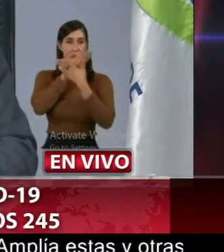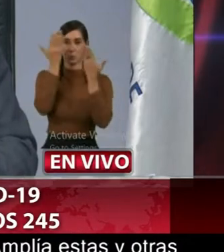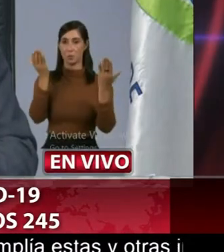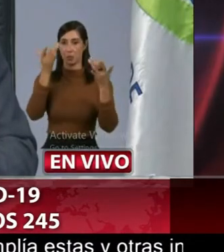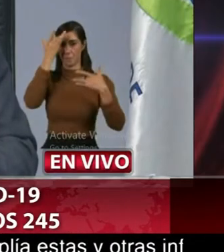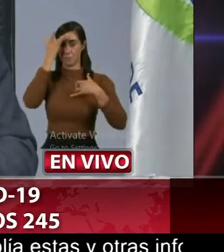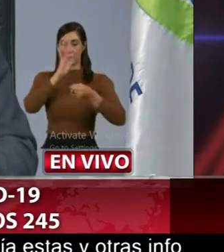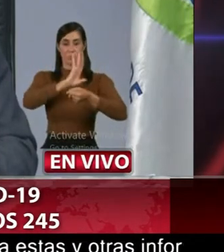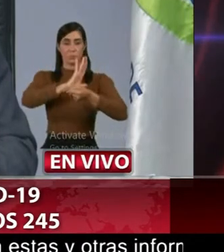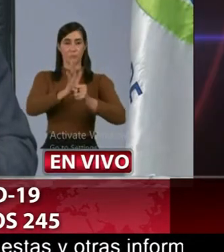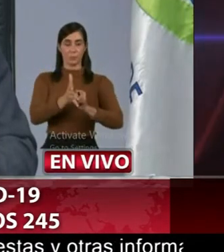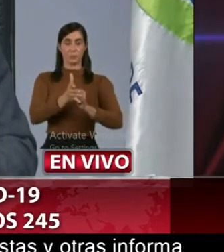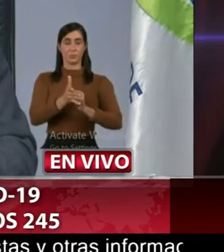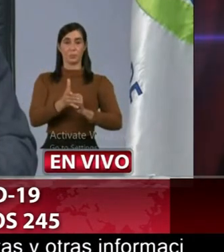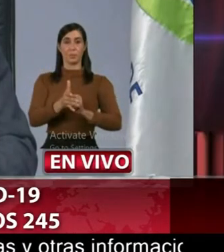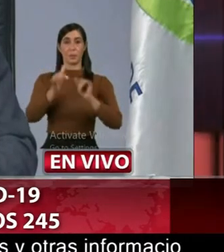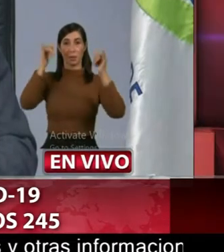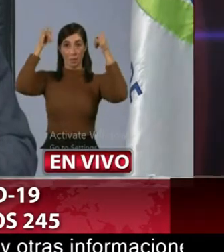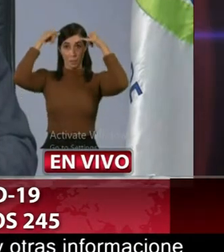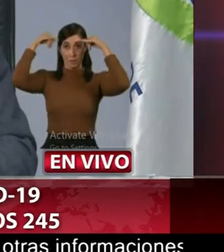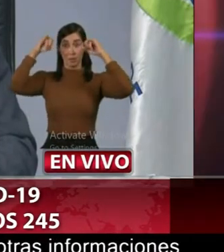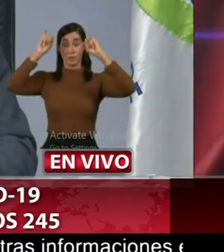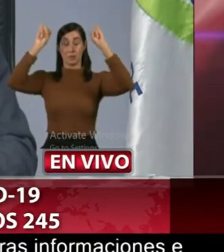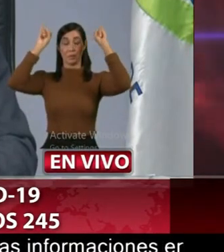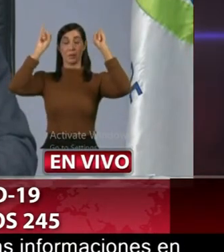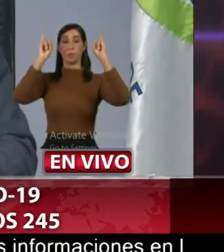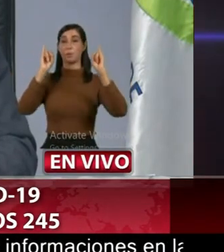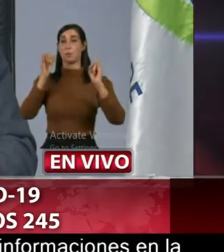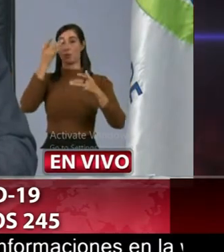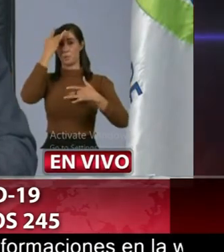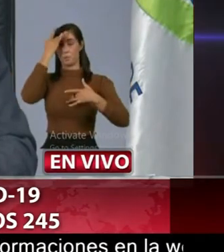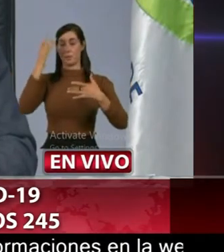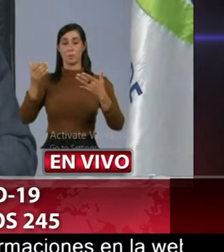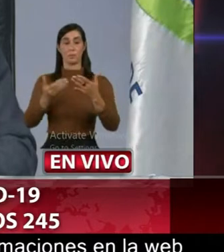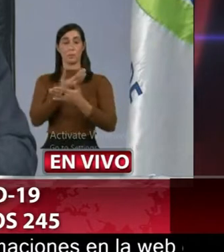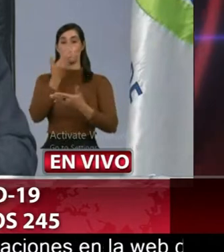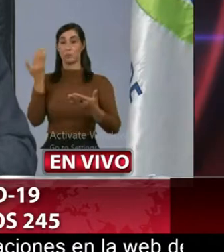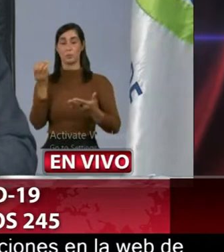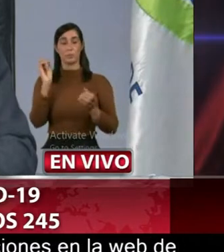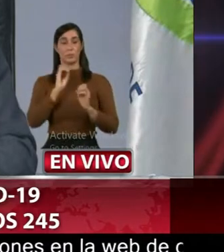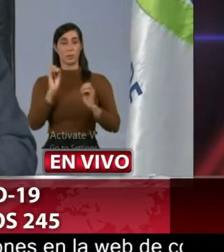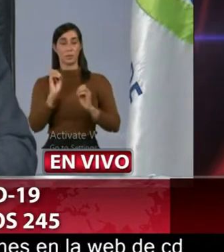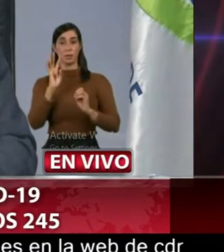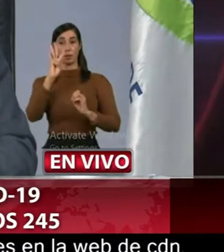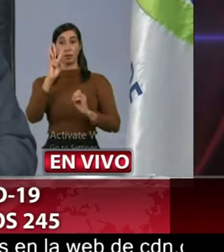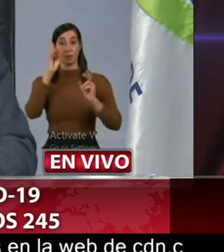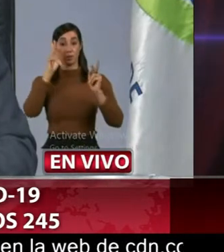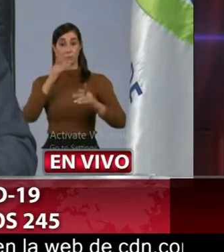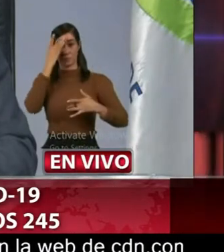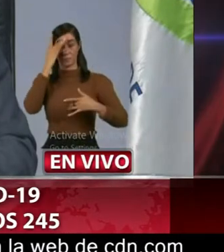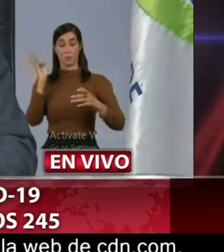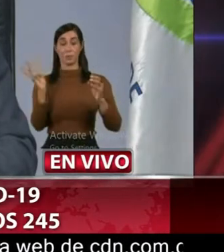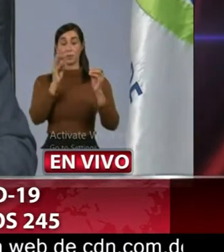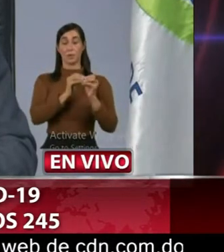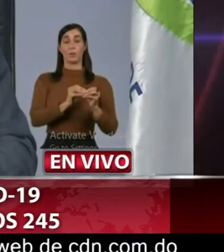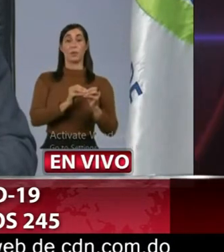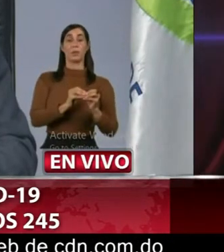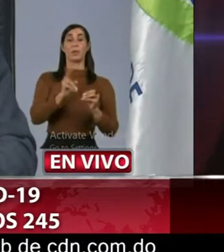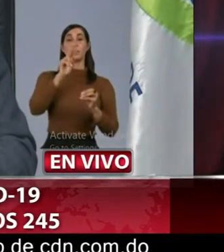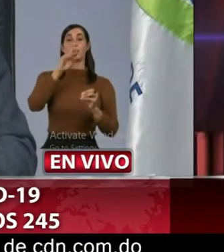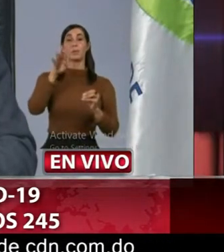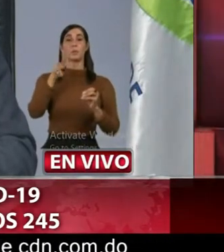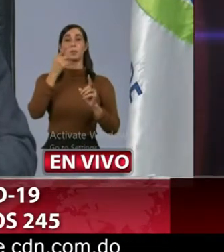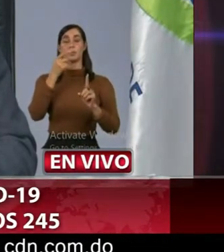cero El Ceibo cero casos nuevos cuatro acumulados 24% de